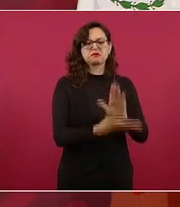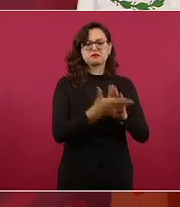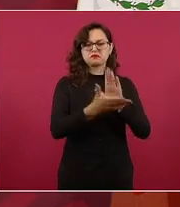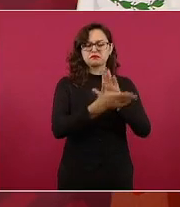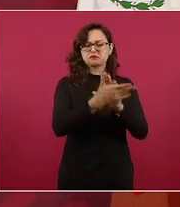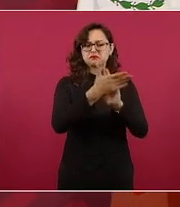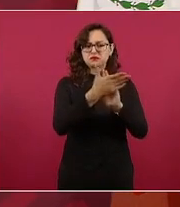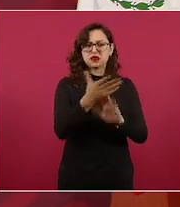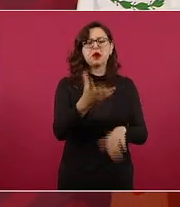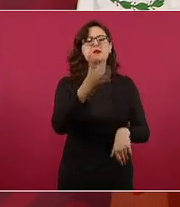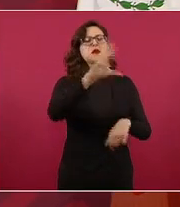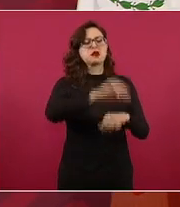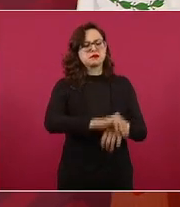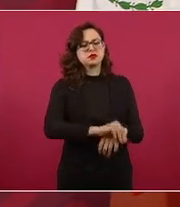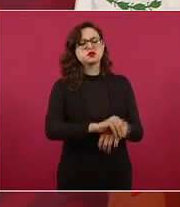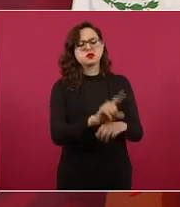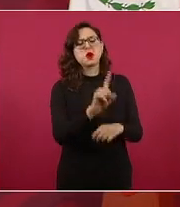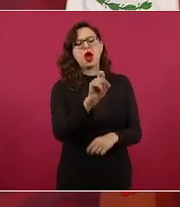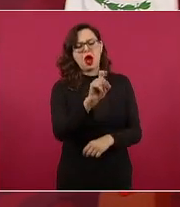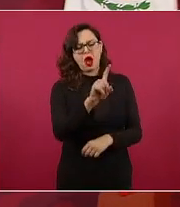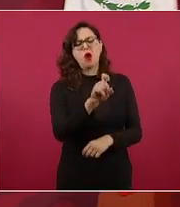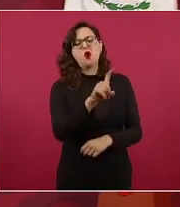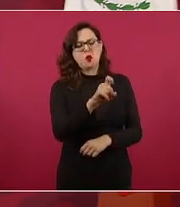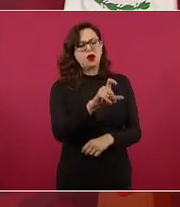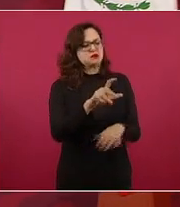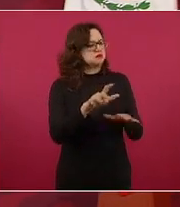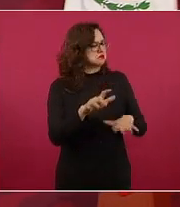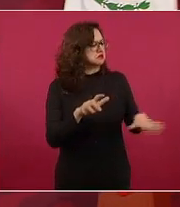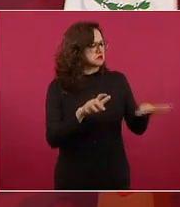de uso doméstico de la ciudad